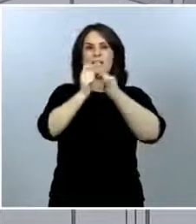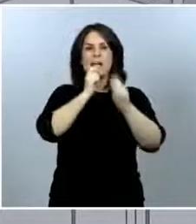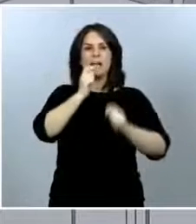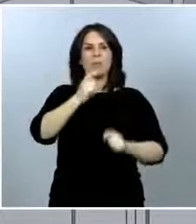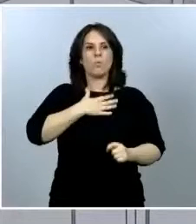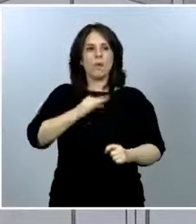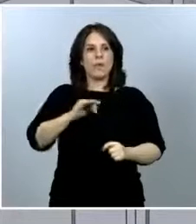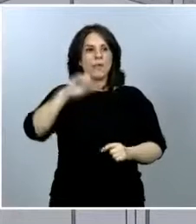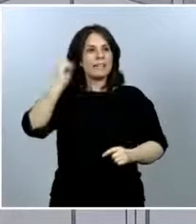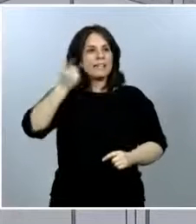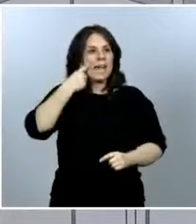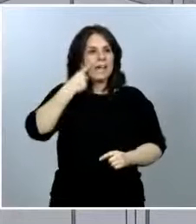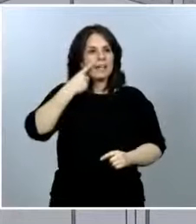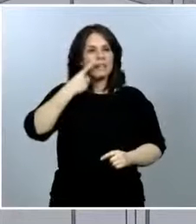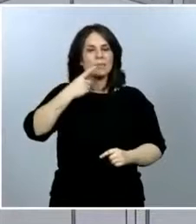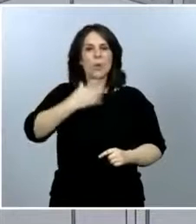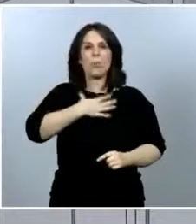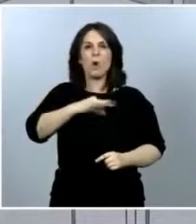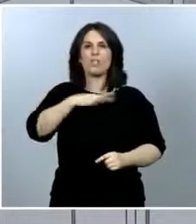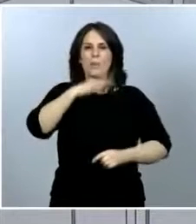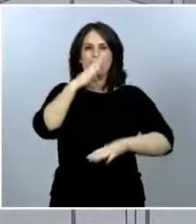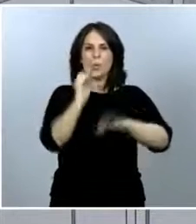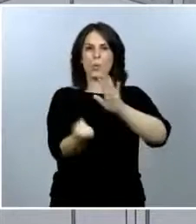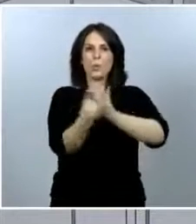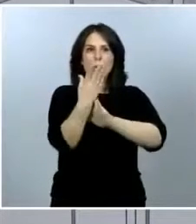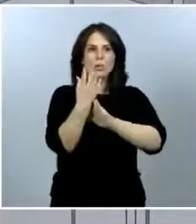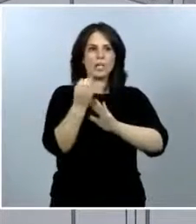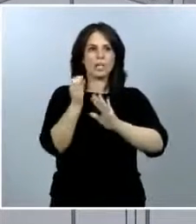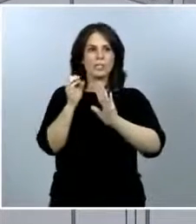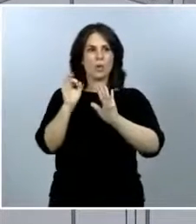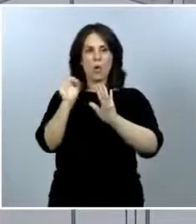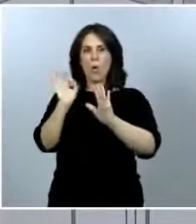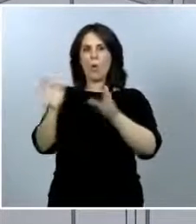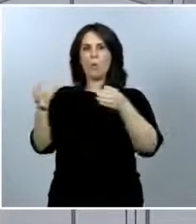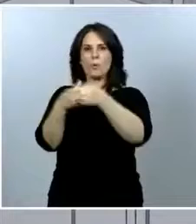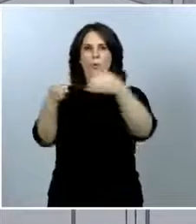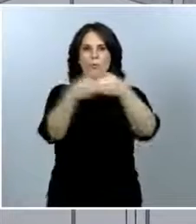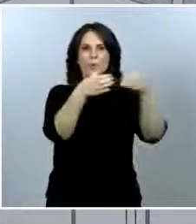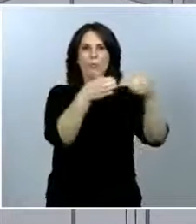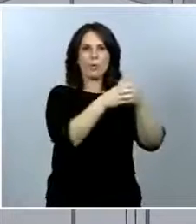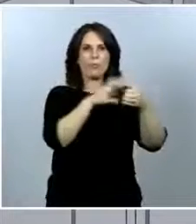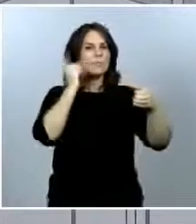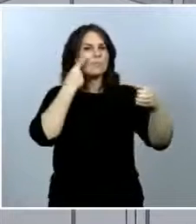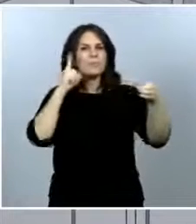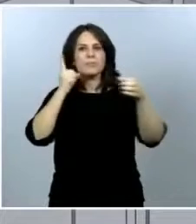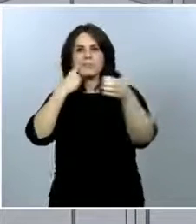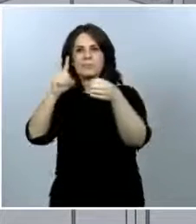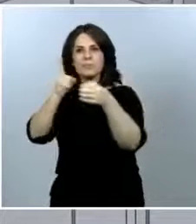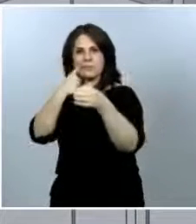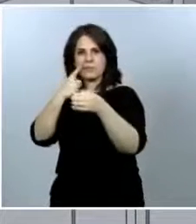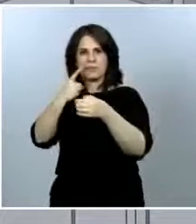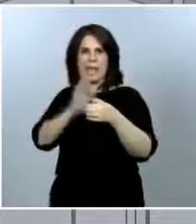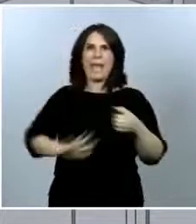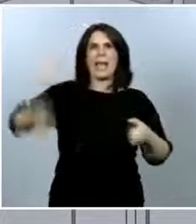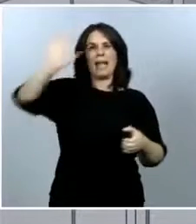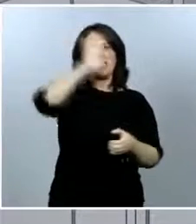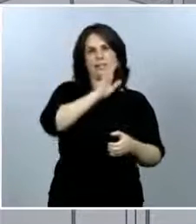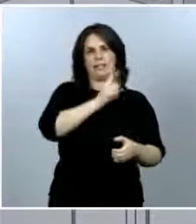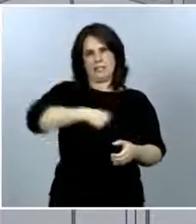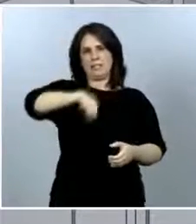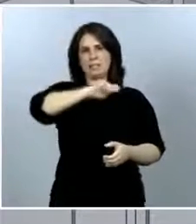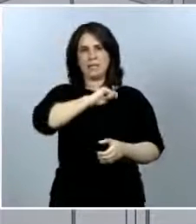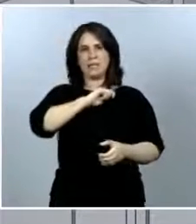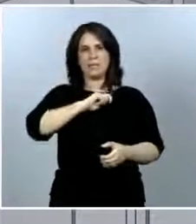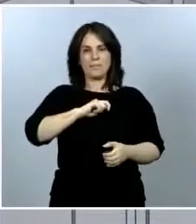brotes o posibles agrupamientos de casos que se van identificando en toda la geografía nacional y que ahora